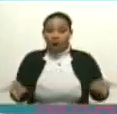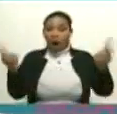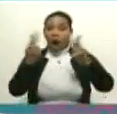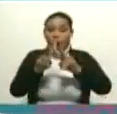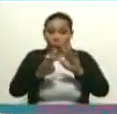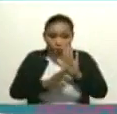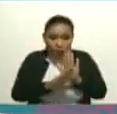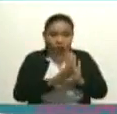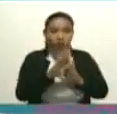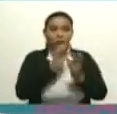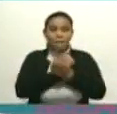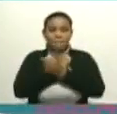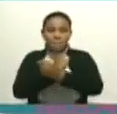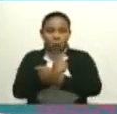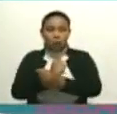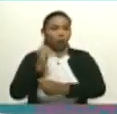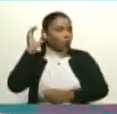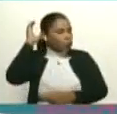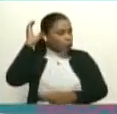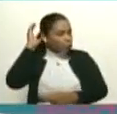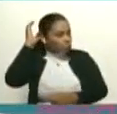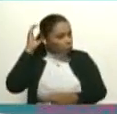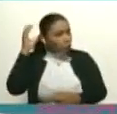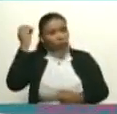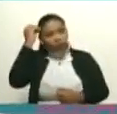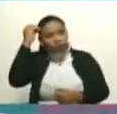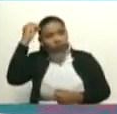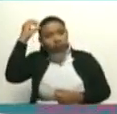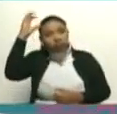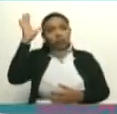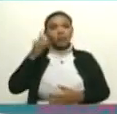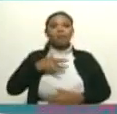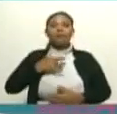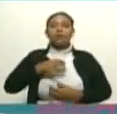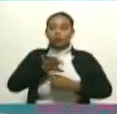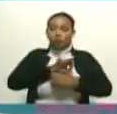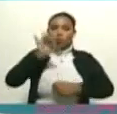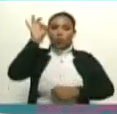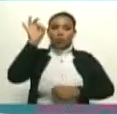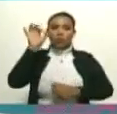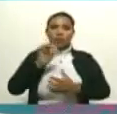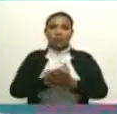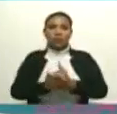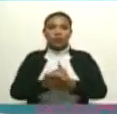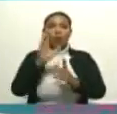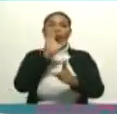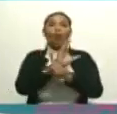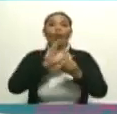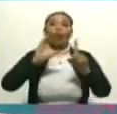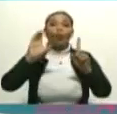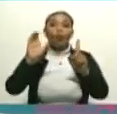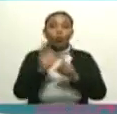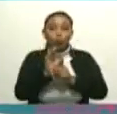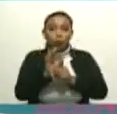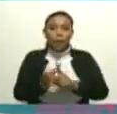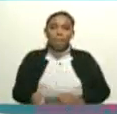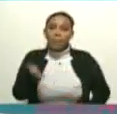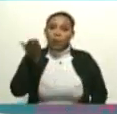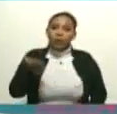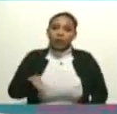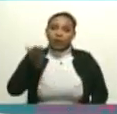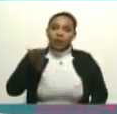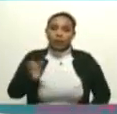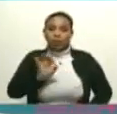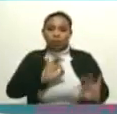amor, reflexión, capacidad de sentimiento y espiritual es la cultura y particularmente el